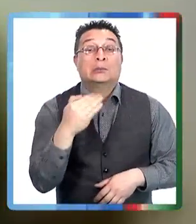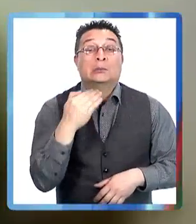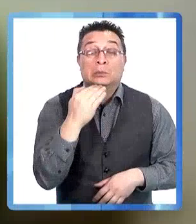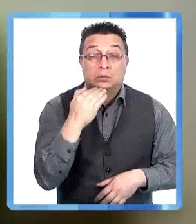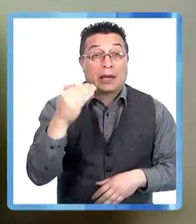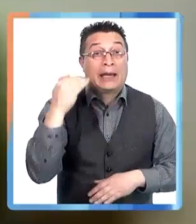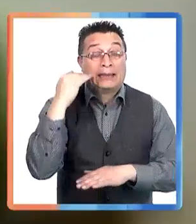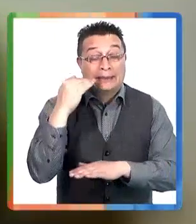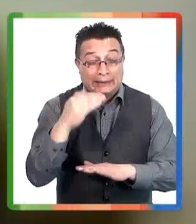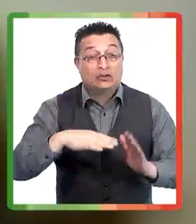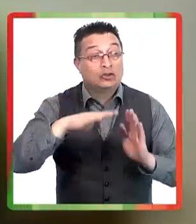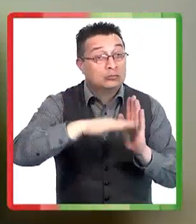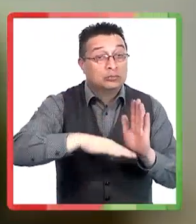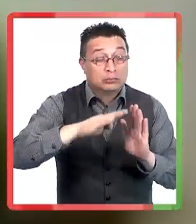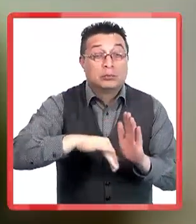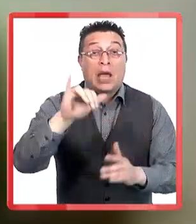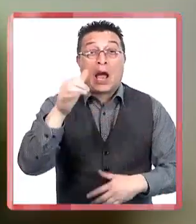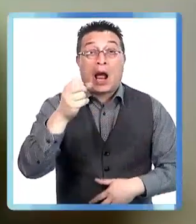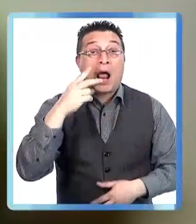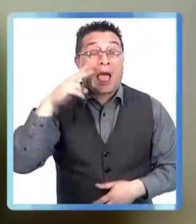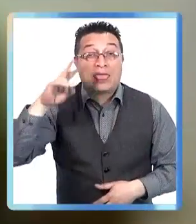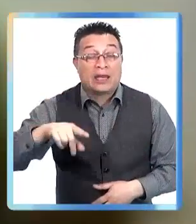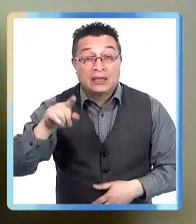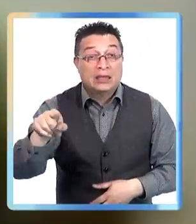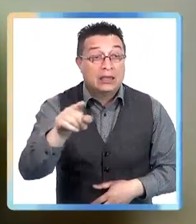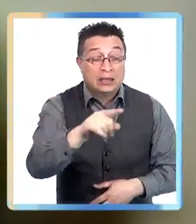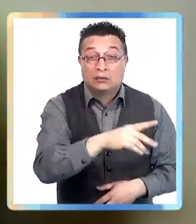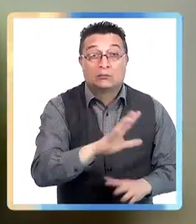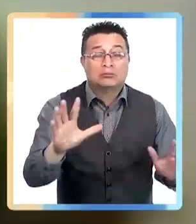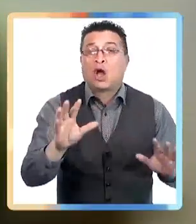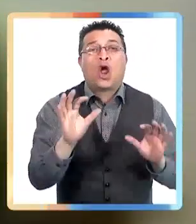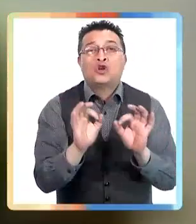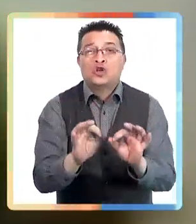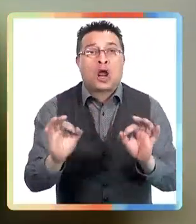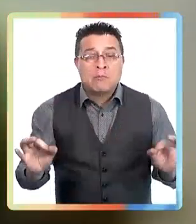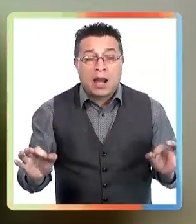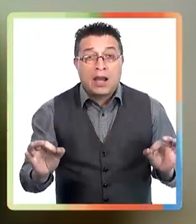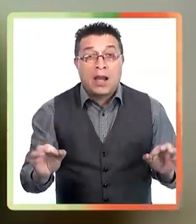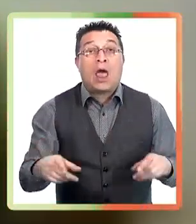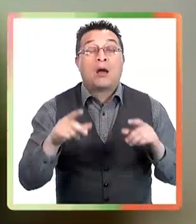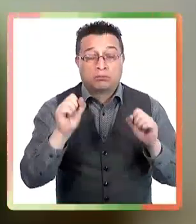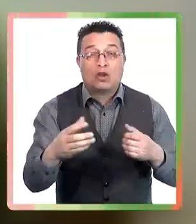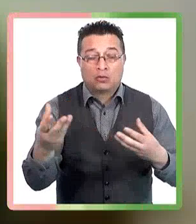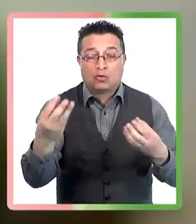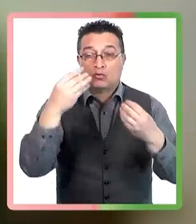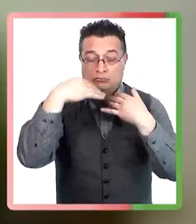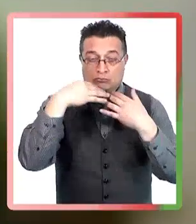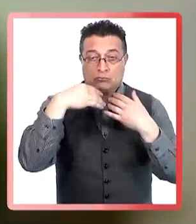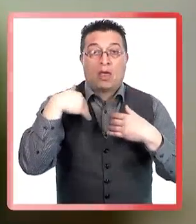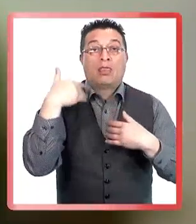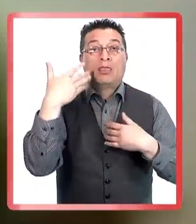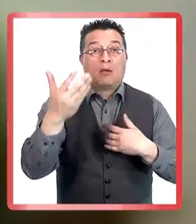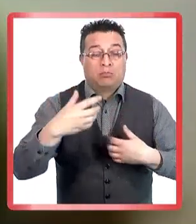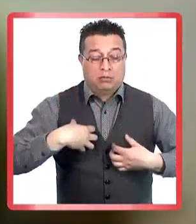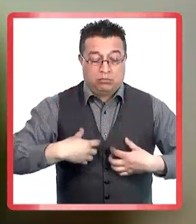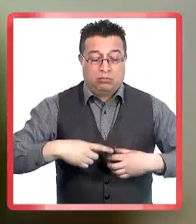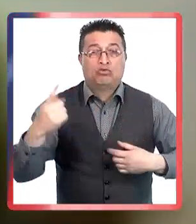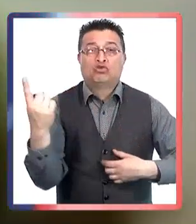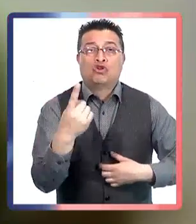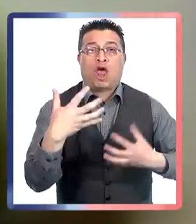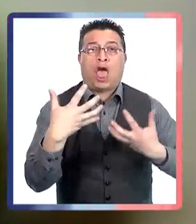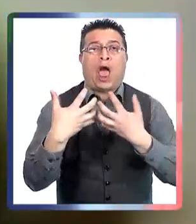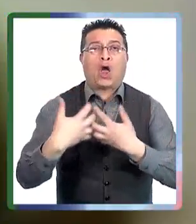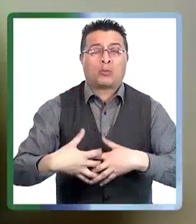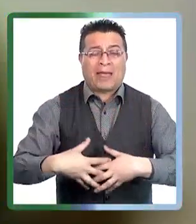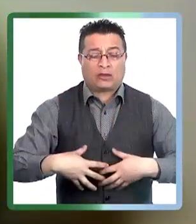reinfectándose en su vida, va haciendo cuadros cada vez menores. Así que, resfriarse y enfermarse es parte del desarrollo